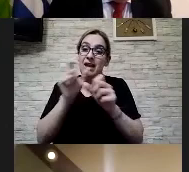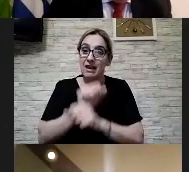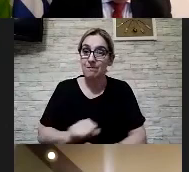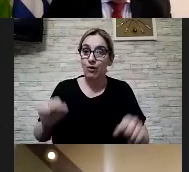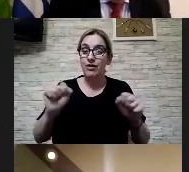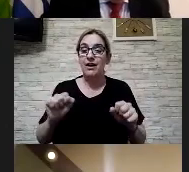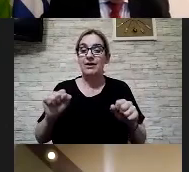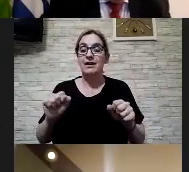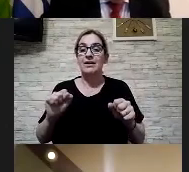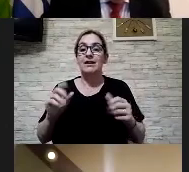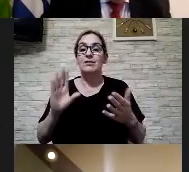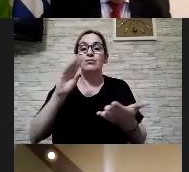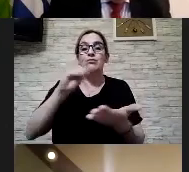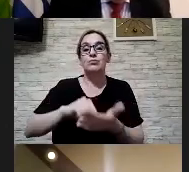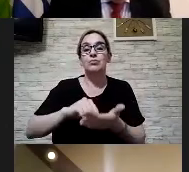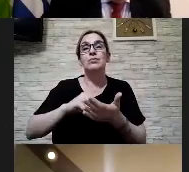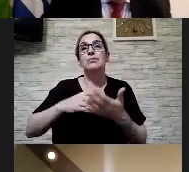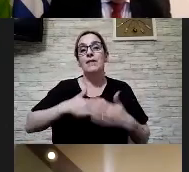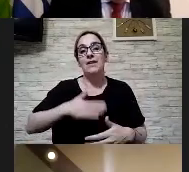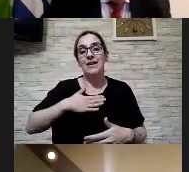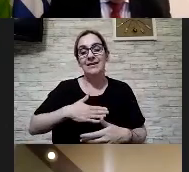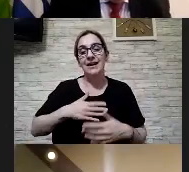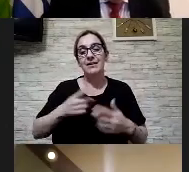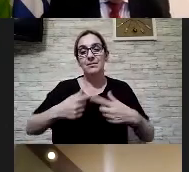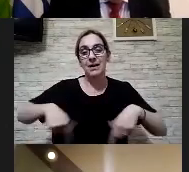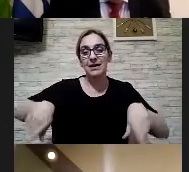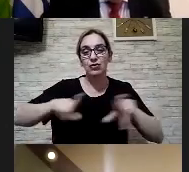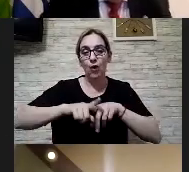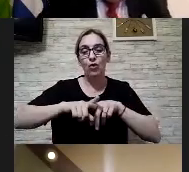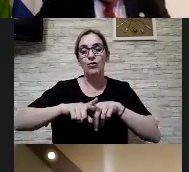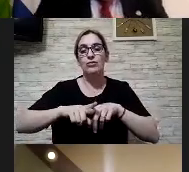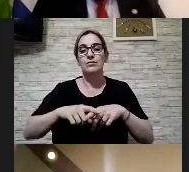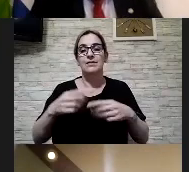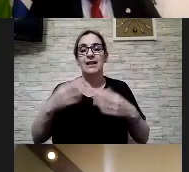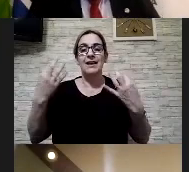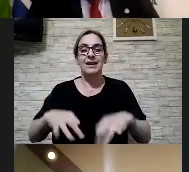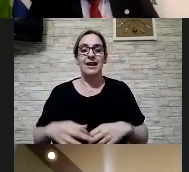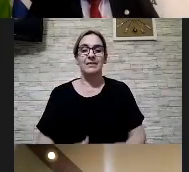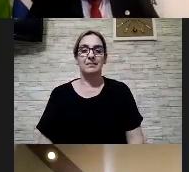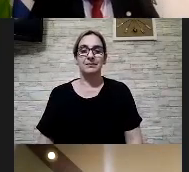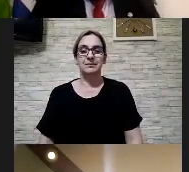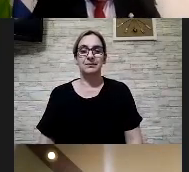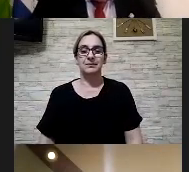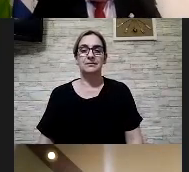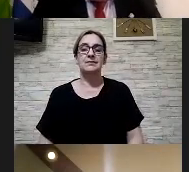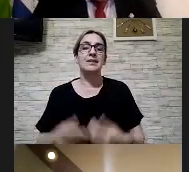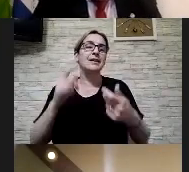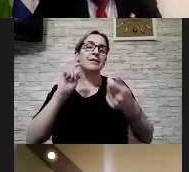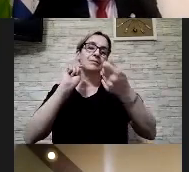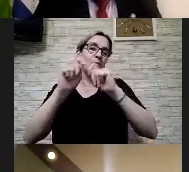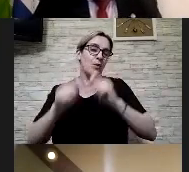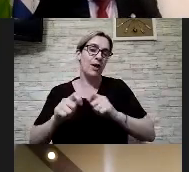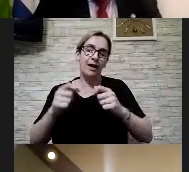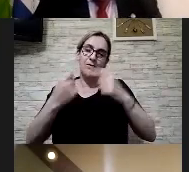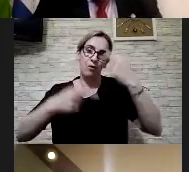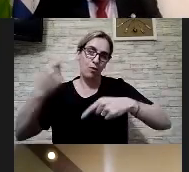identificar y proyectar acciones para poder mejorar esa realidad eso es muy variado por eso digo bueno puede ser